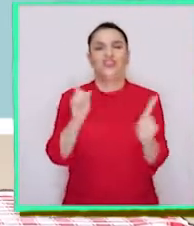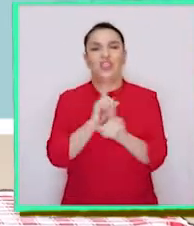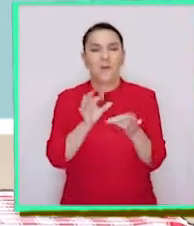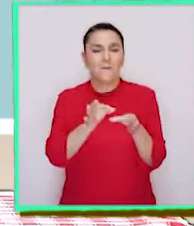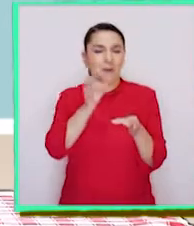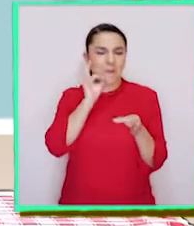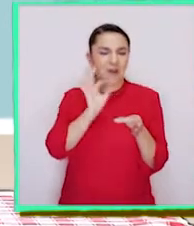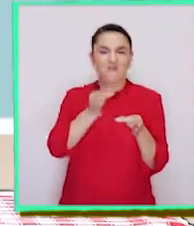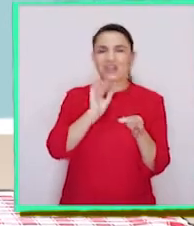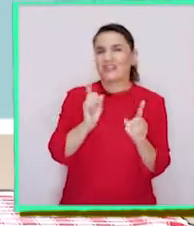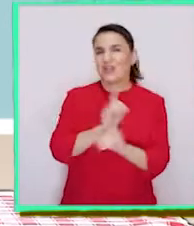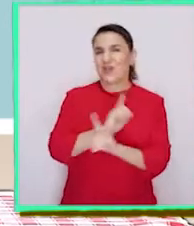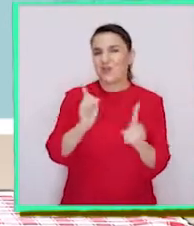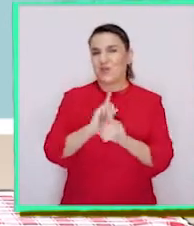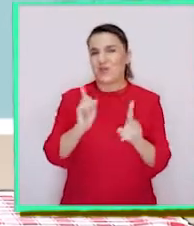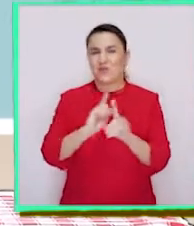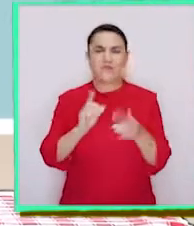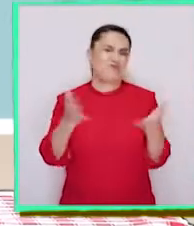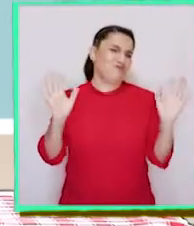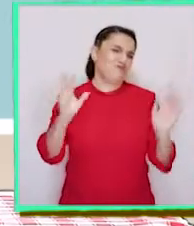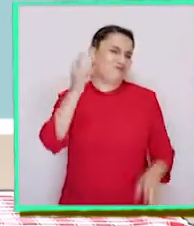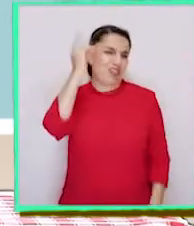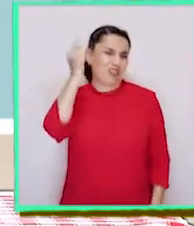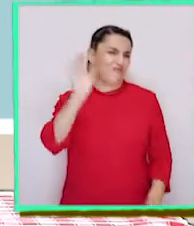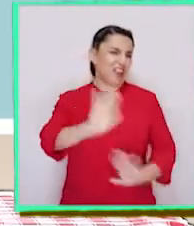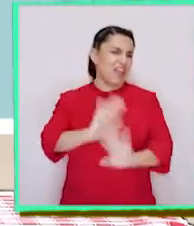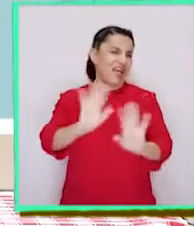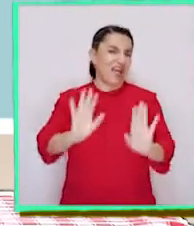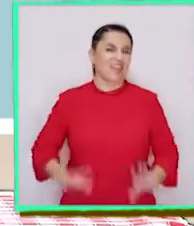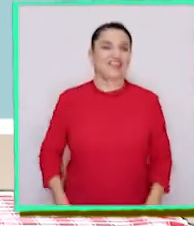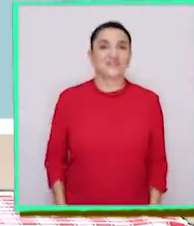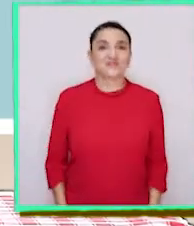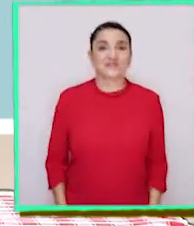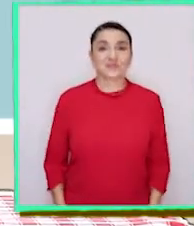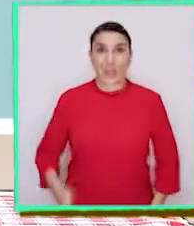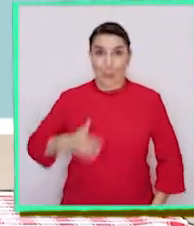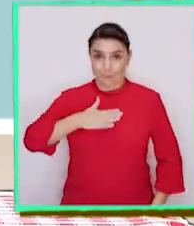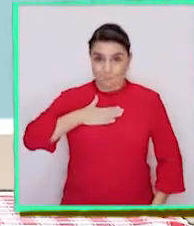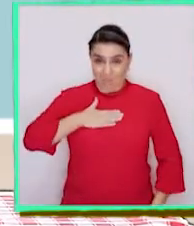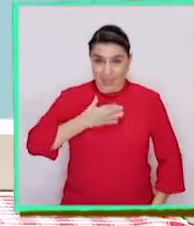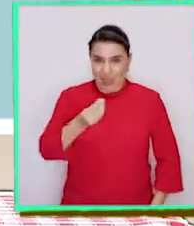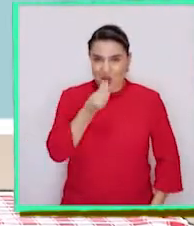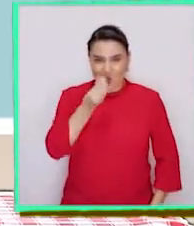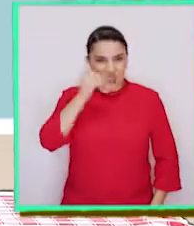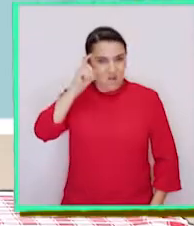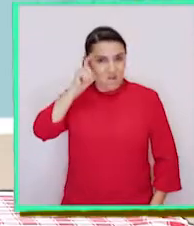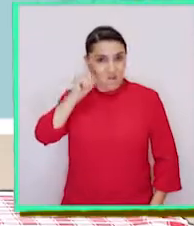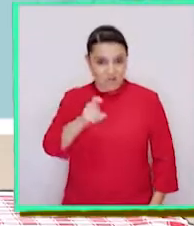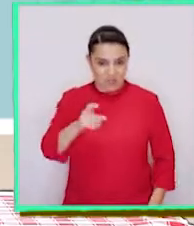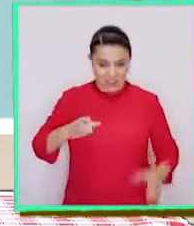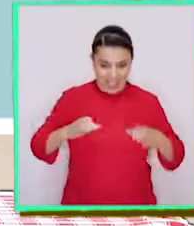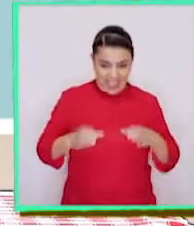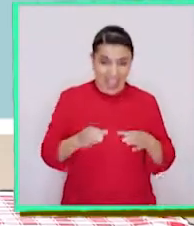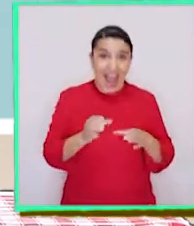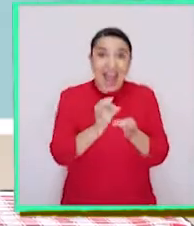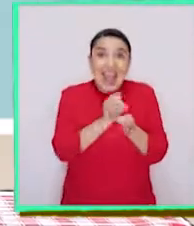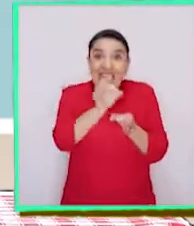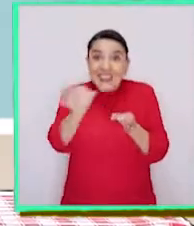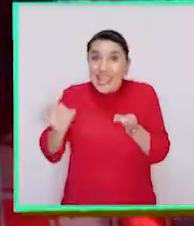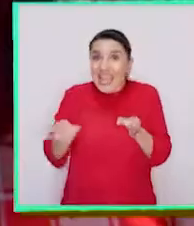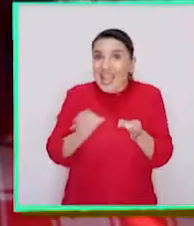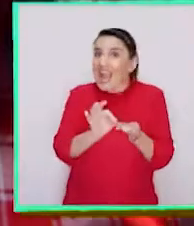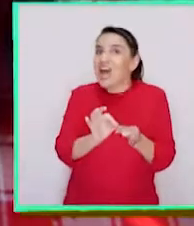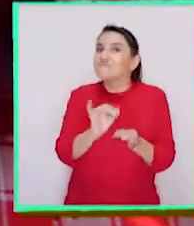Tampoco papapritas, están muy lejos de adivinar. Porque mi comida favorita son